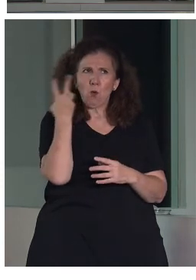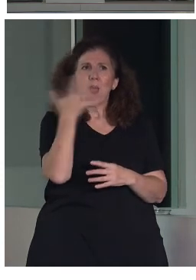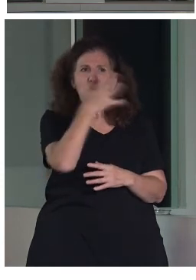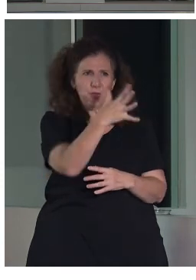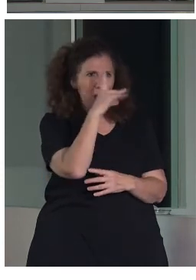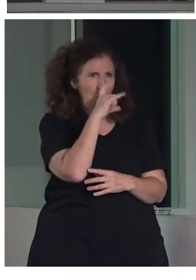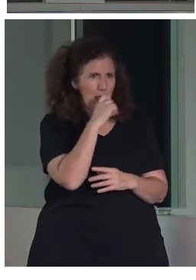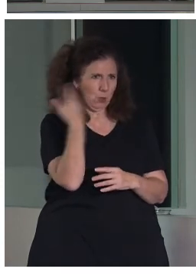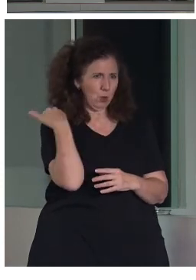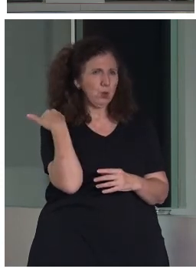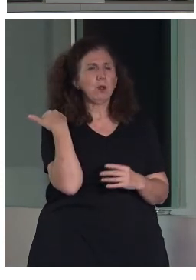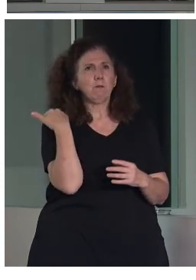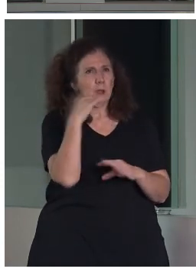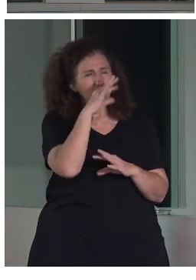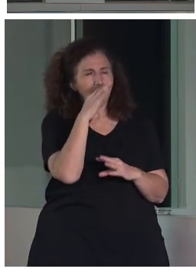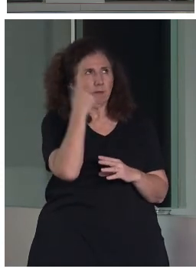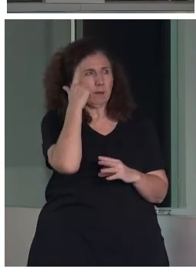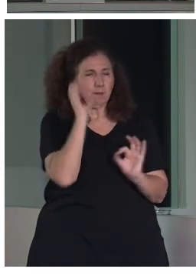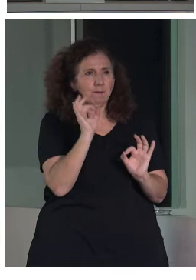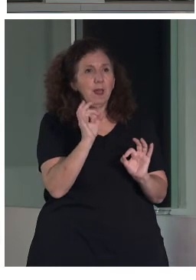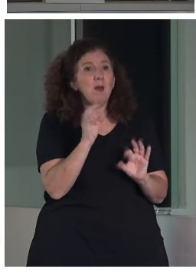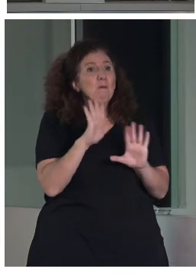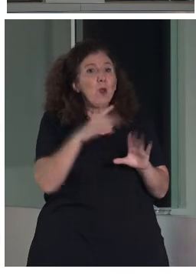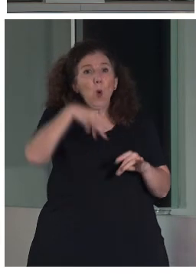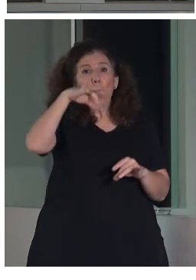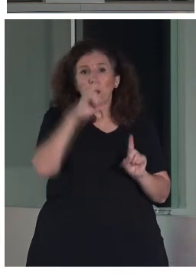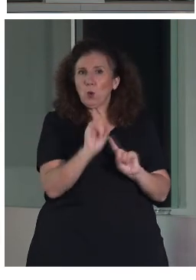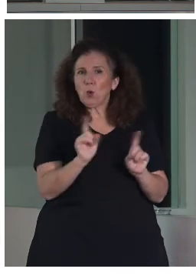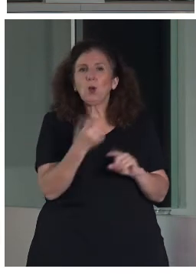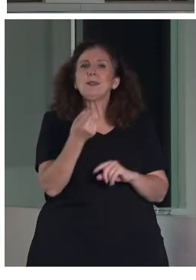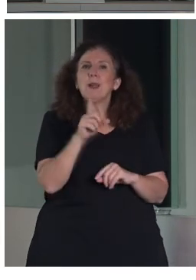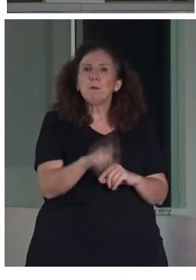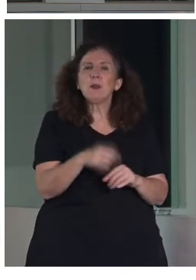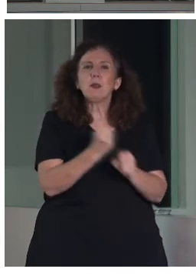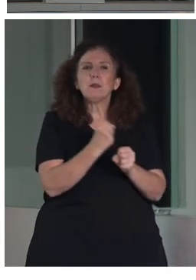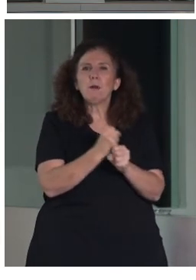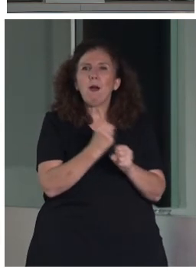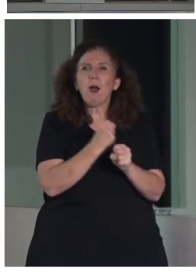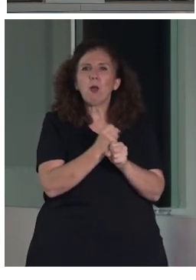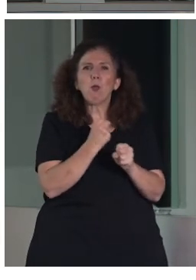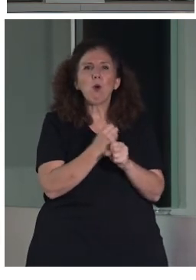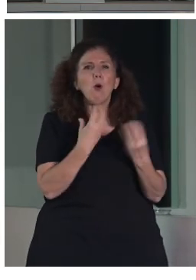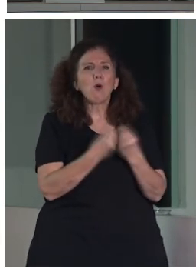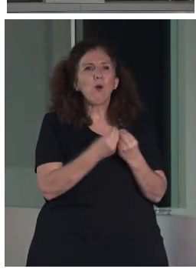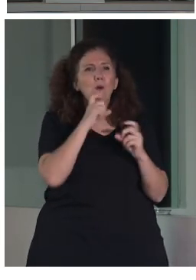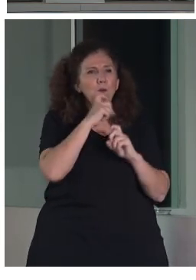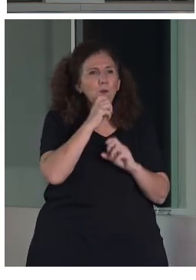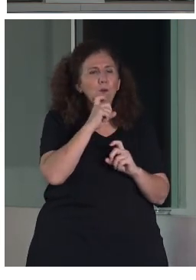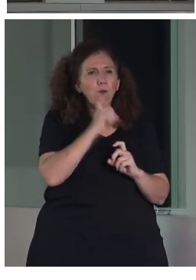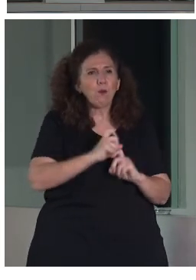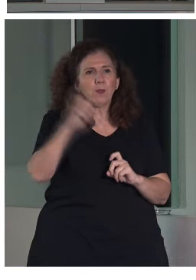mal. Pero no es el único. También hemos trabajado con Fundación Canal,